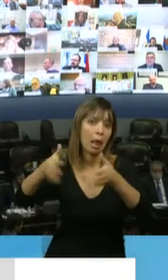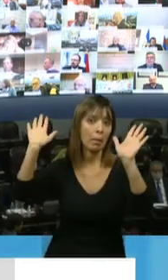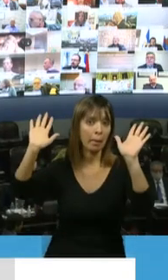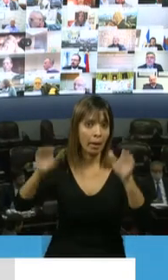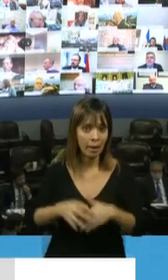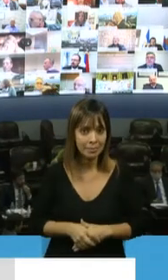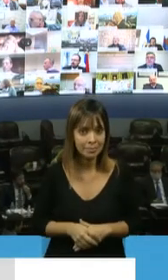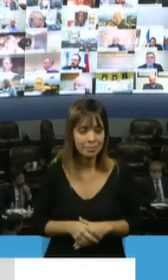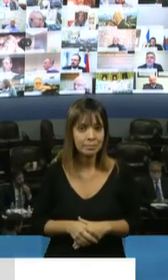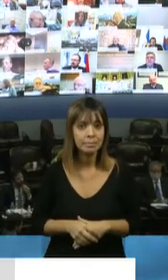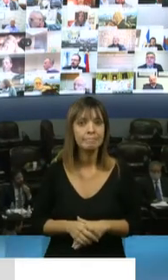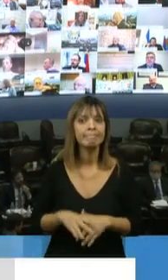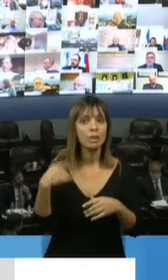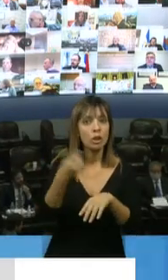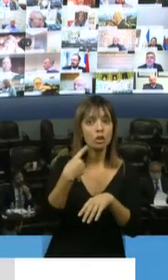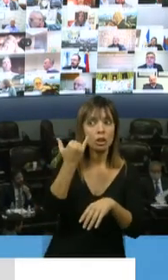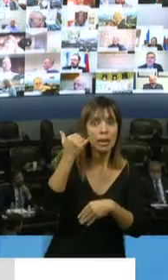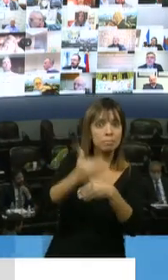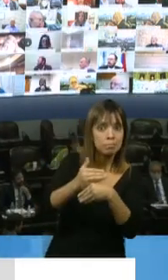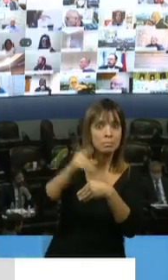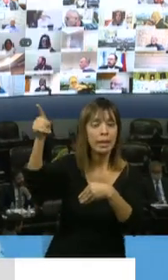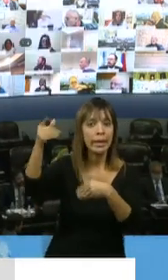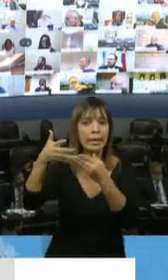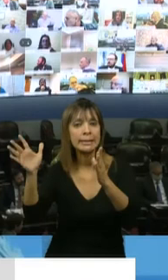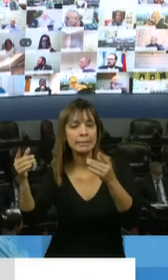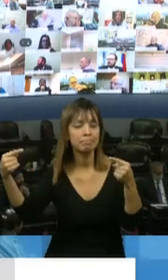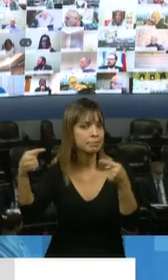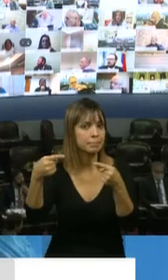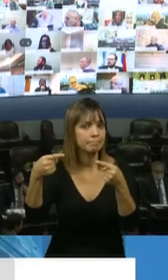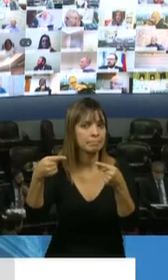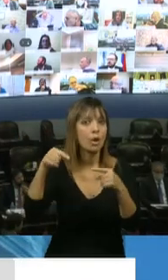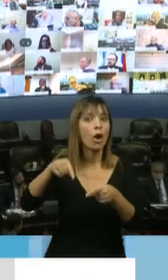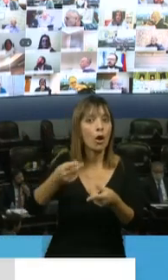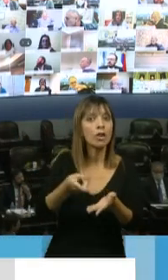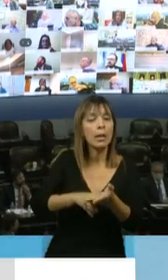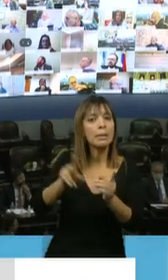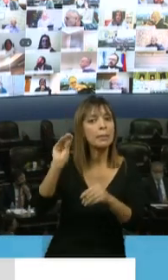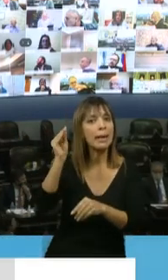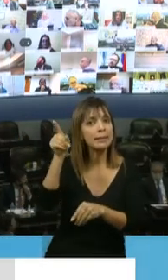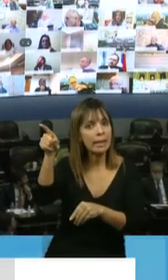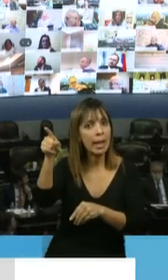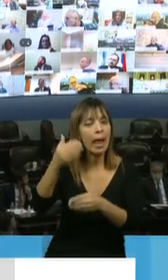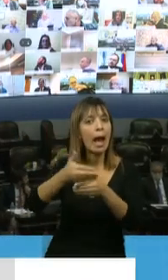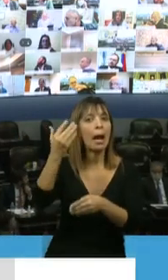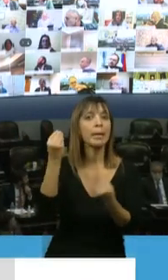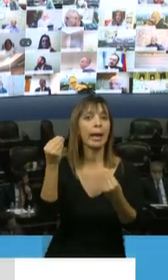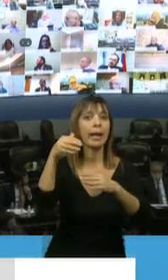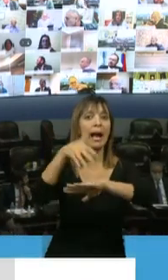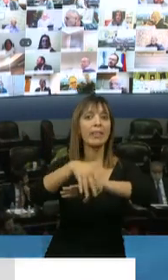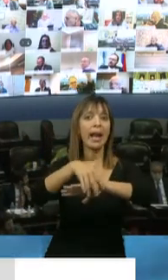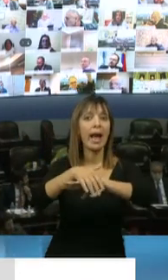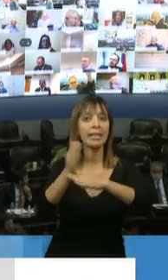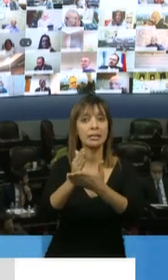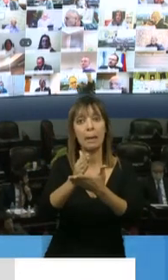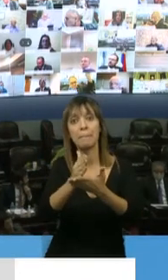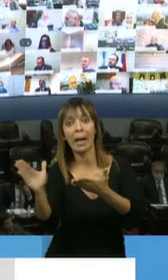cuando nosotros ya habíamos cerrado hoy Brasil vuelve a abrir por ejemplo las cataratas del Iguazú del lado de